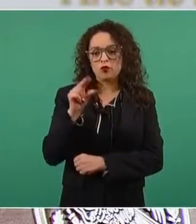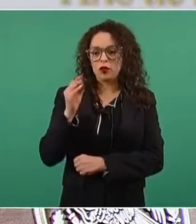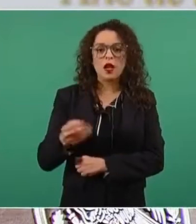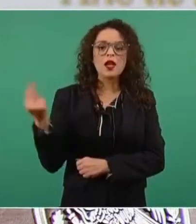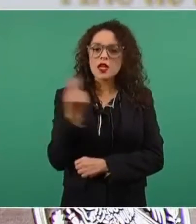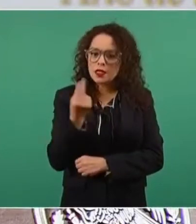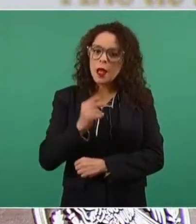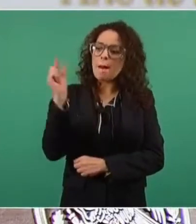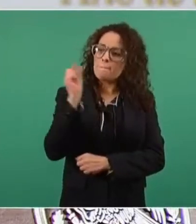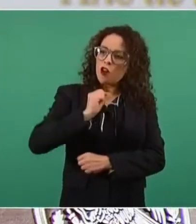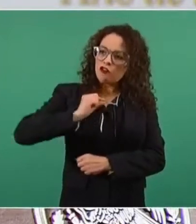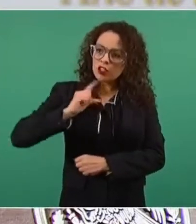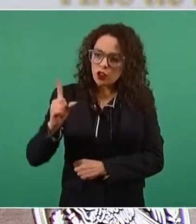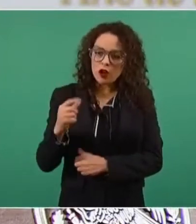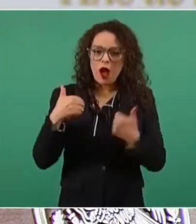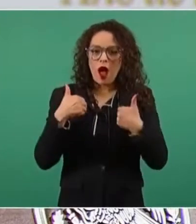profesional, objetiva.